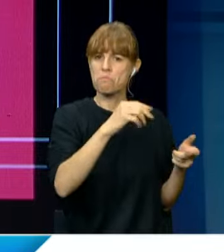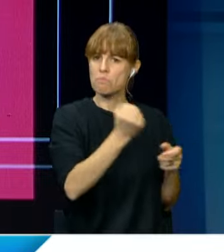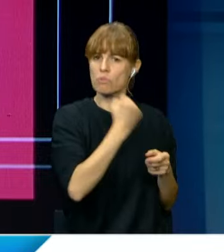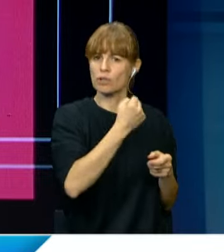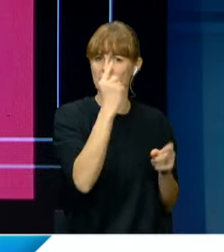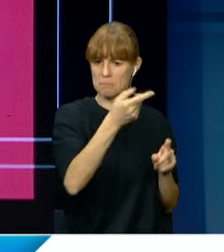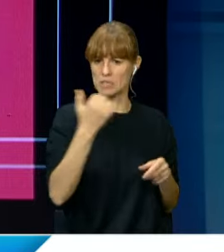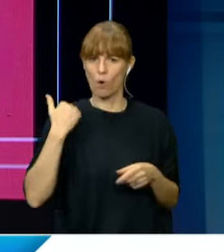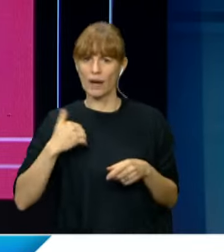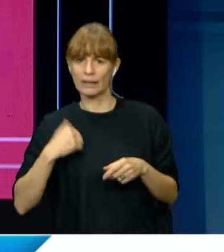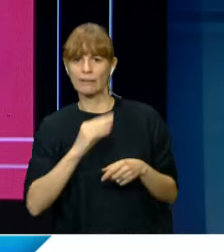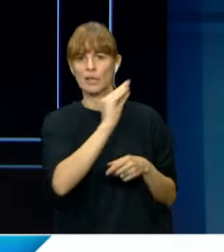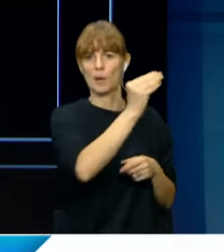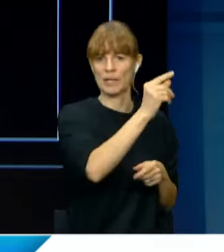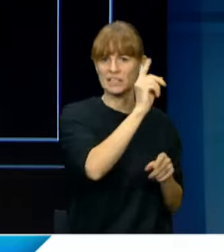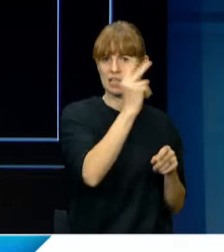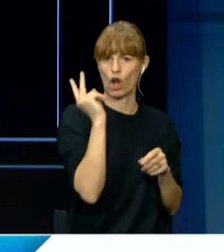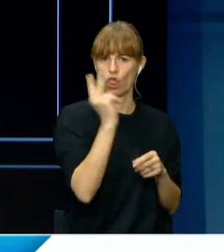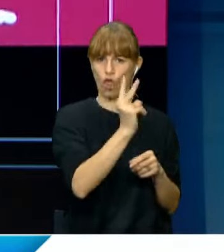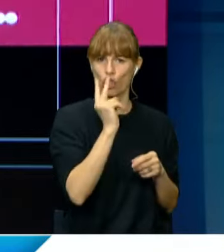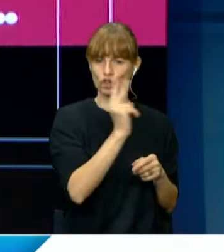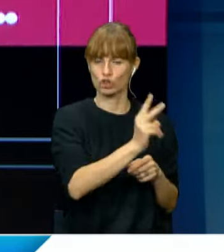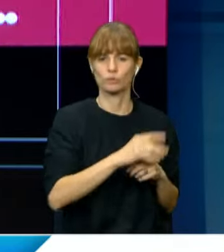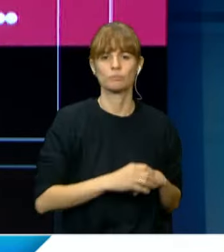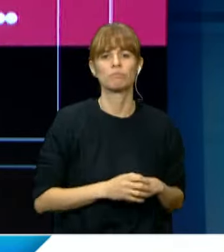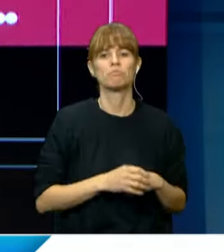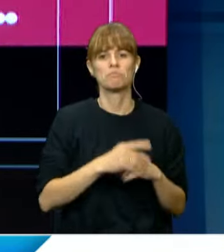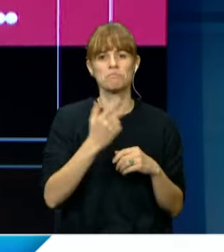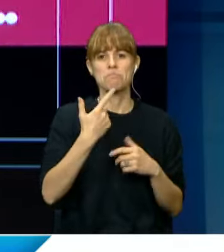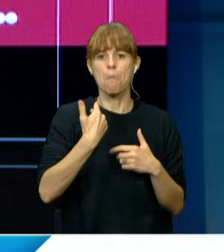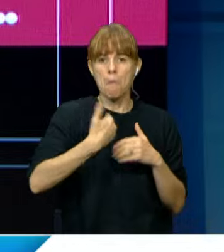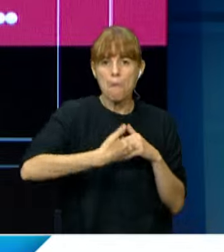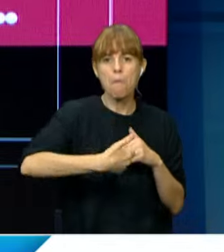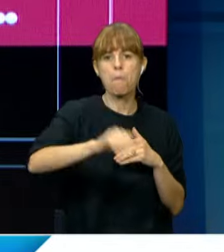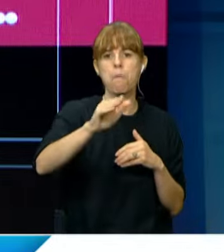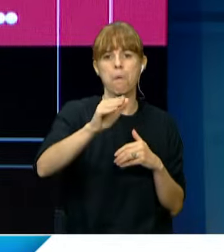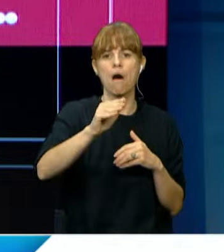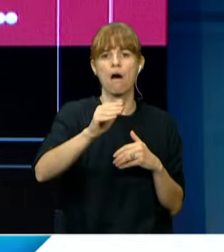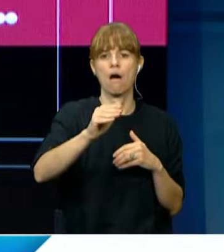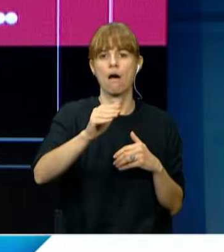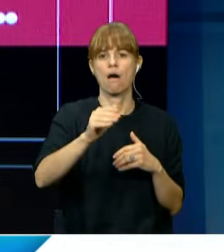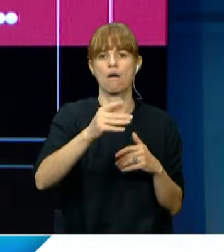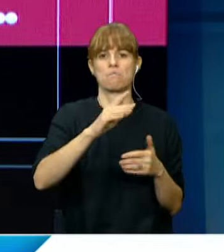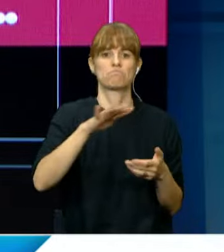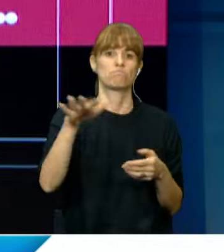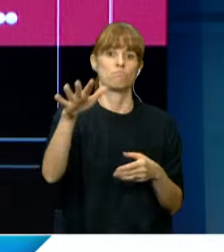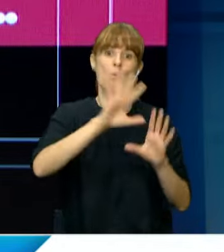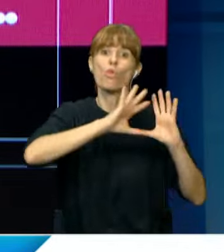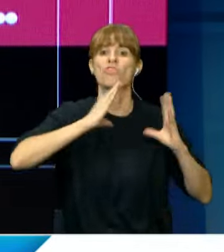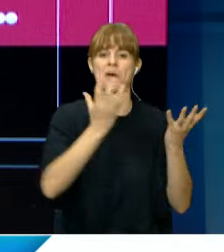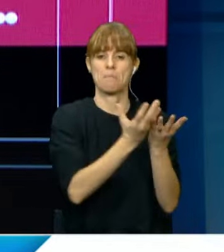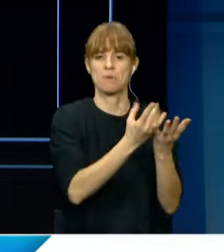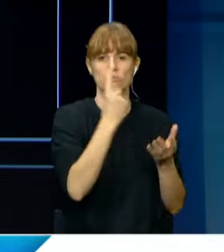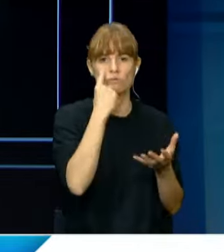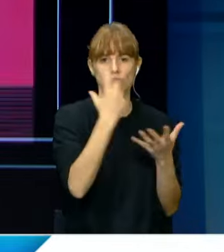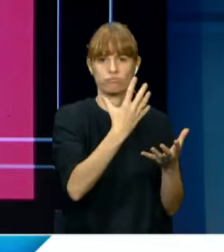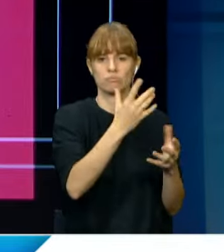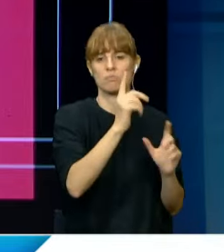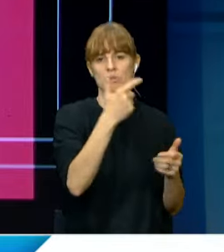en Argentina como en Brasil y con un potencial de expansión en el mercado mundial de